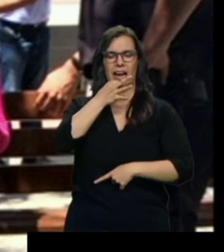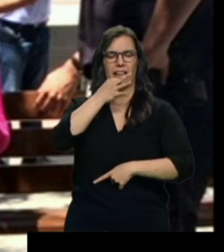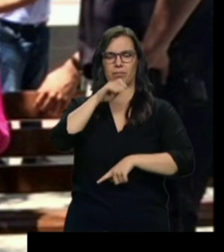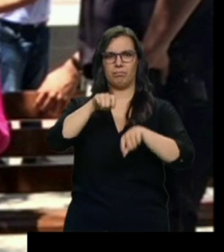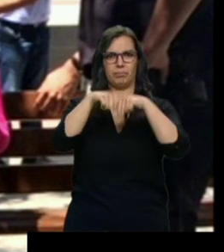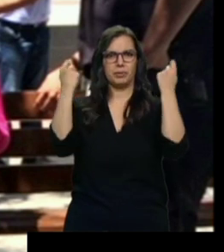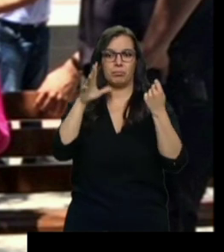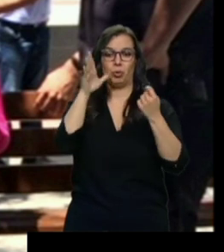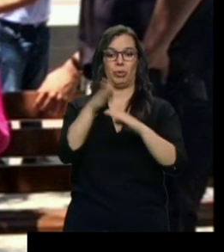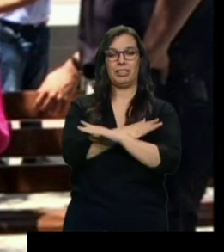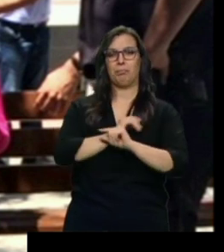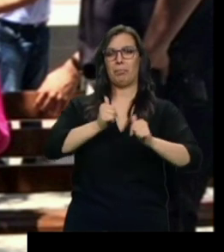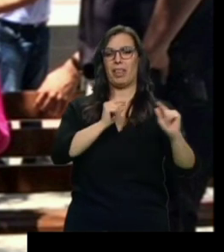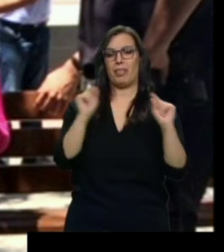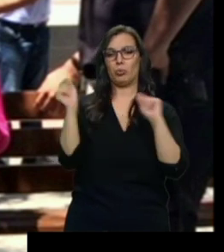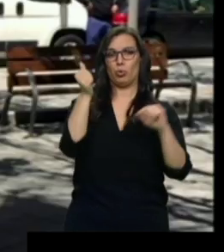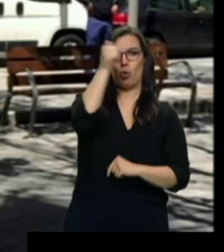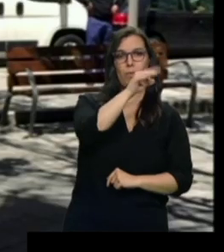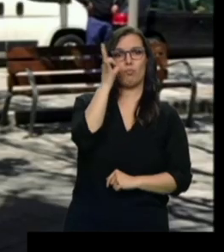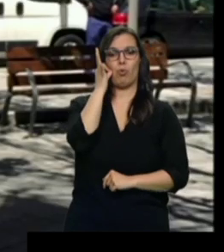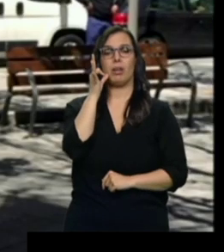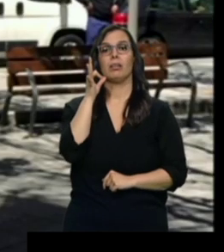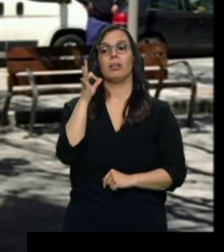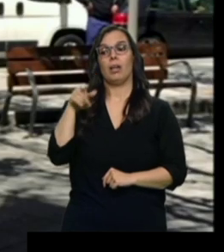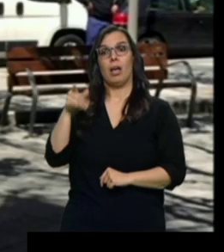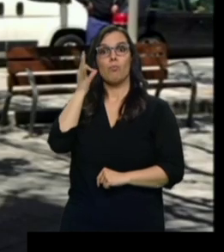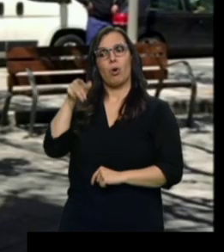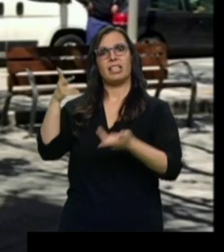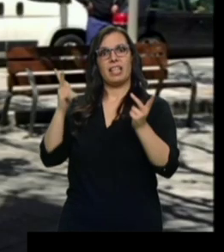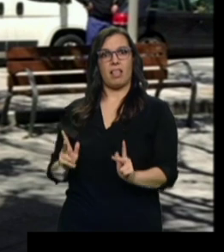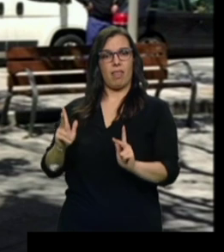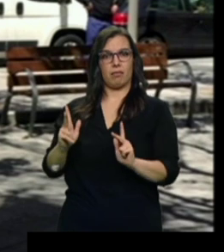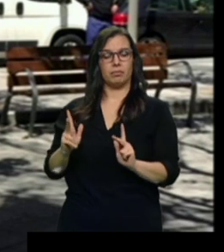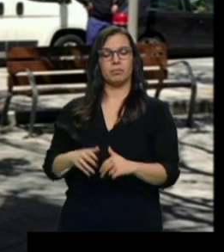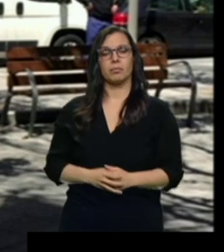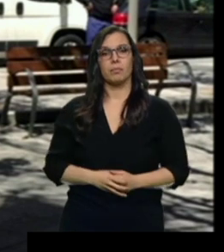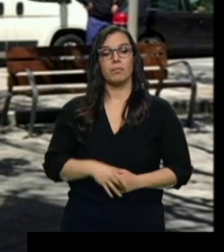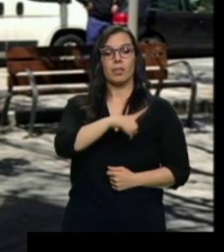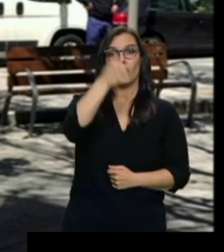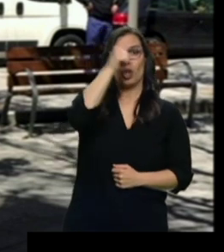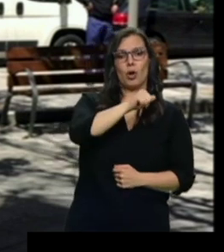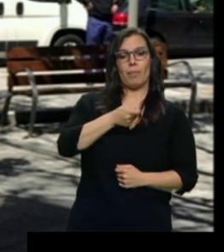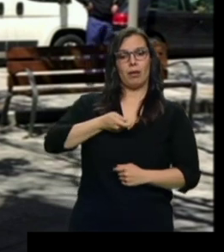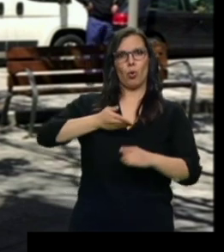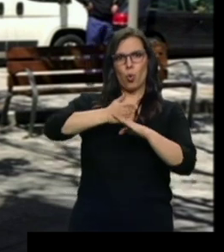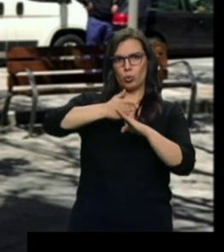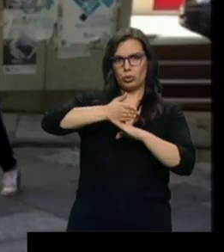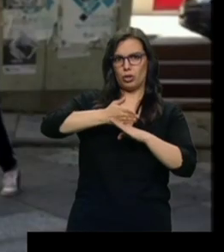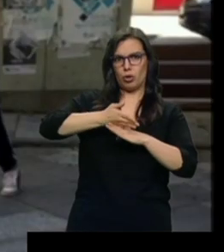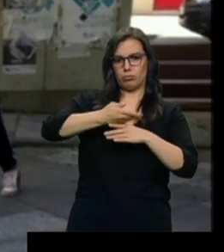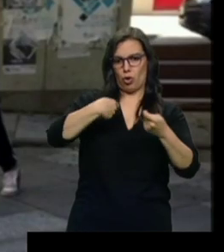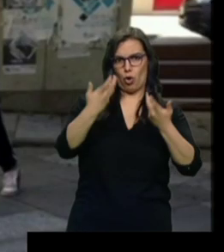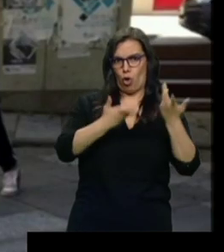se había iniciado una discusión entre el agresor y su víctima, sentada en uno de los bancos. El hombre asestó dos golpes con un cuchillo de cocina a la mujer,